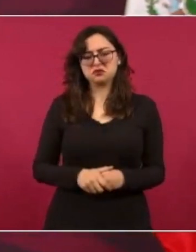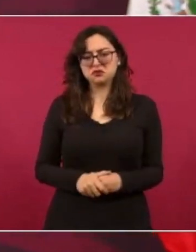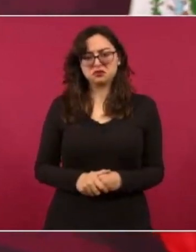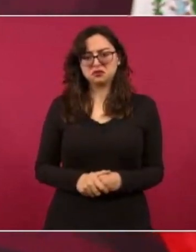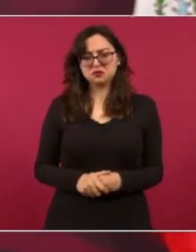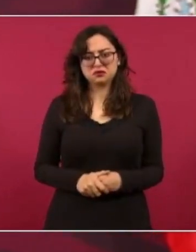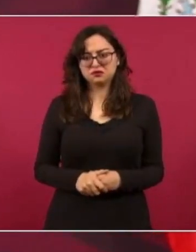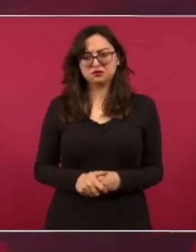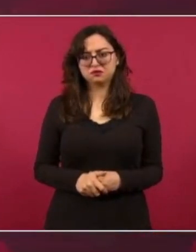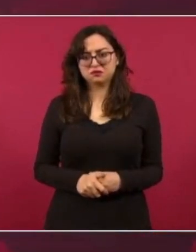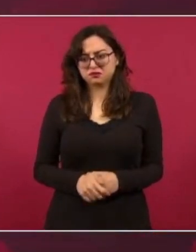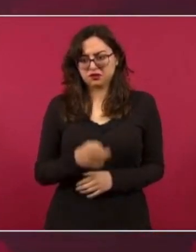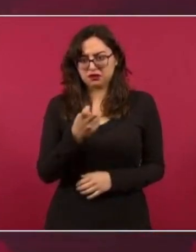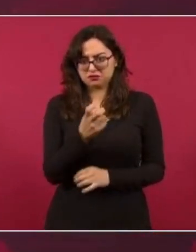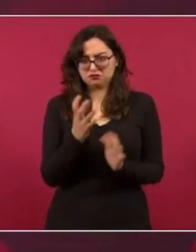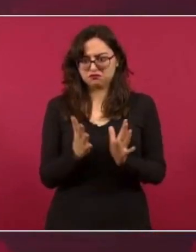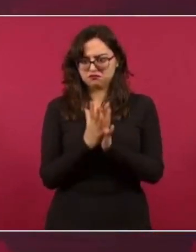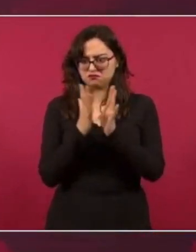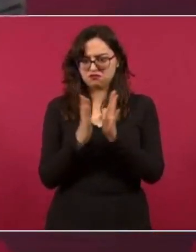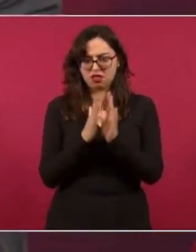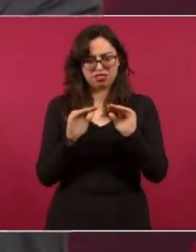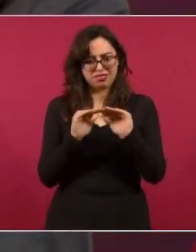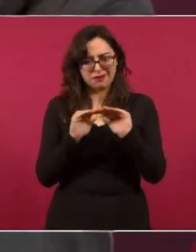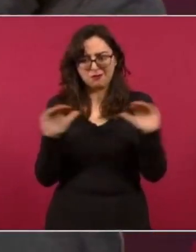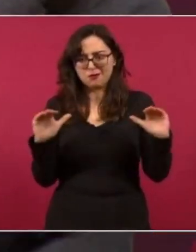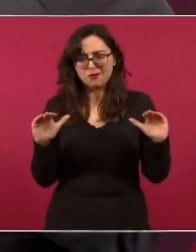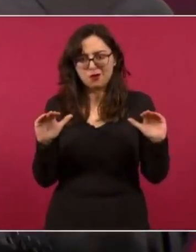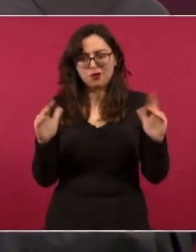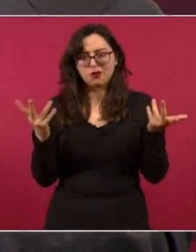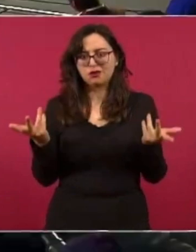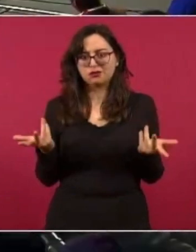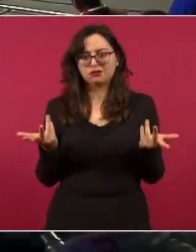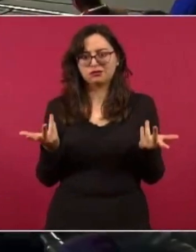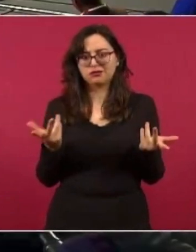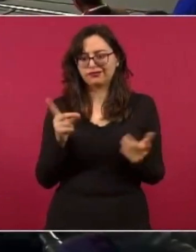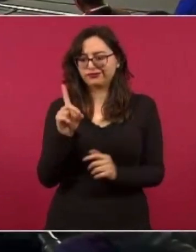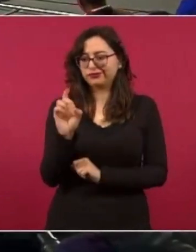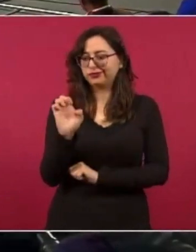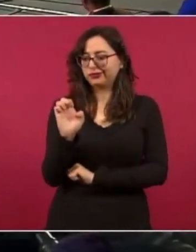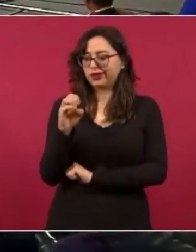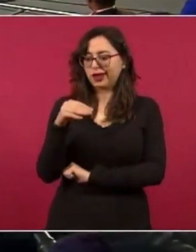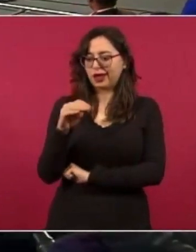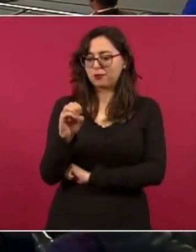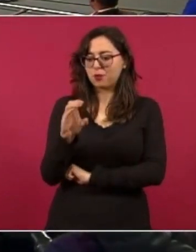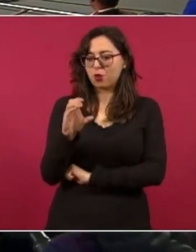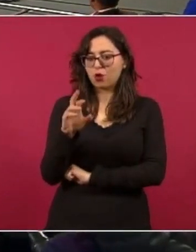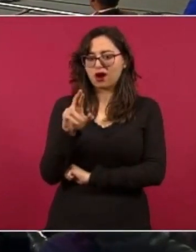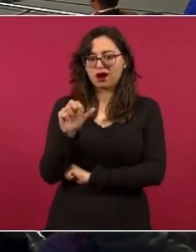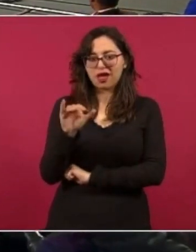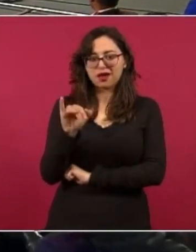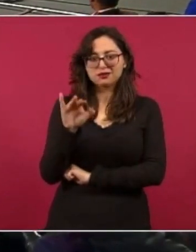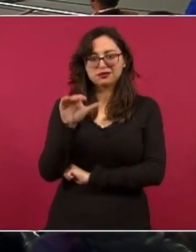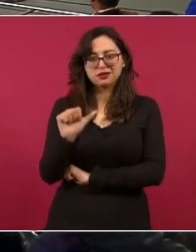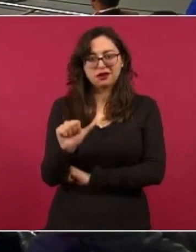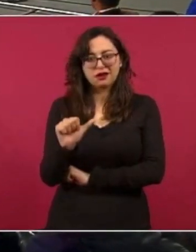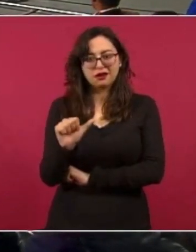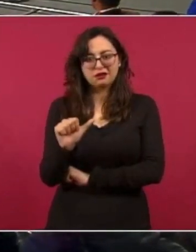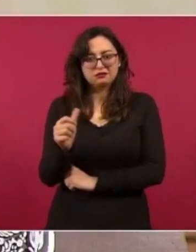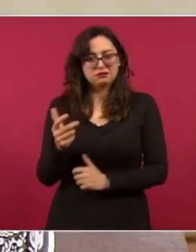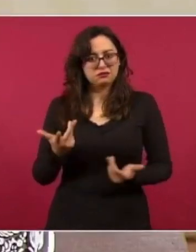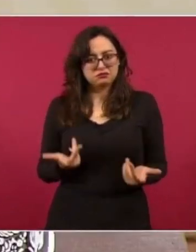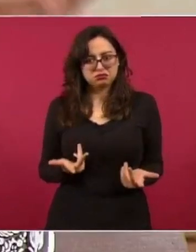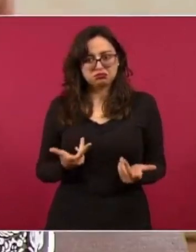Tenemos que aceptar que